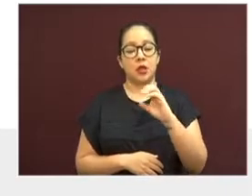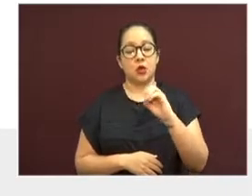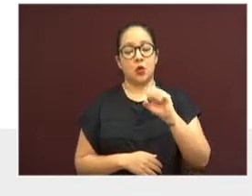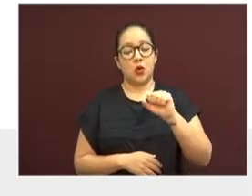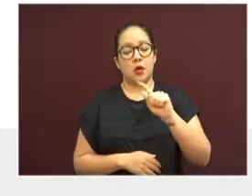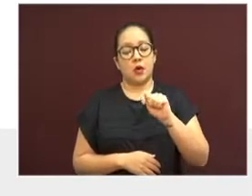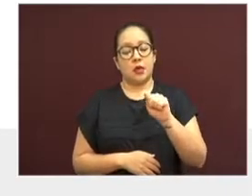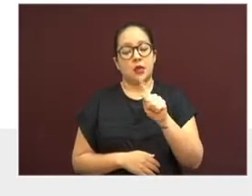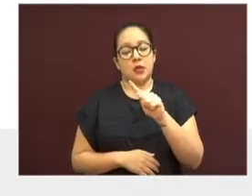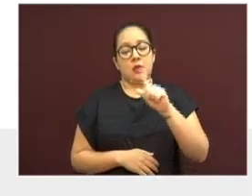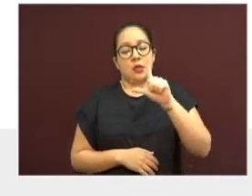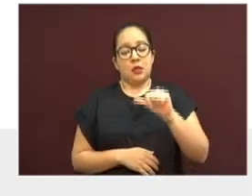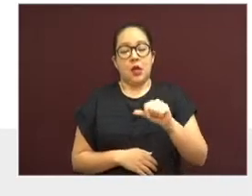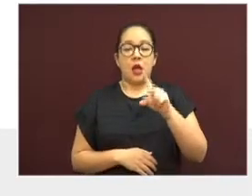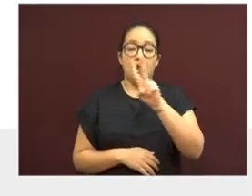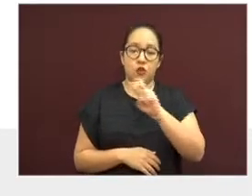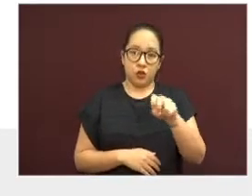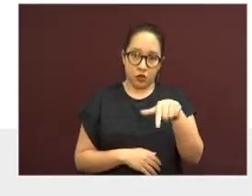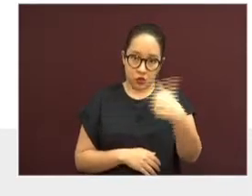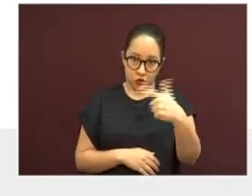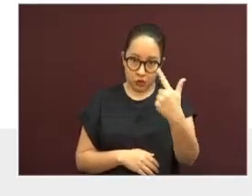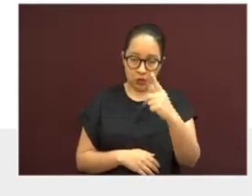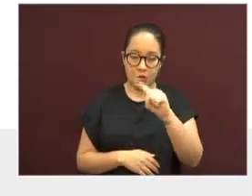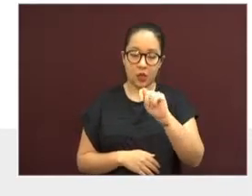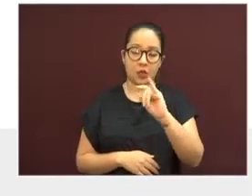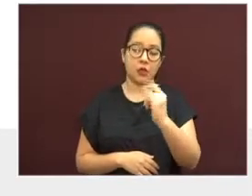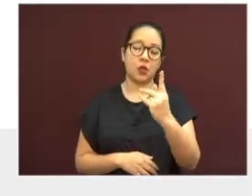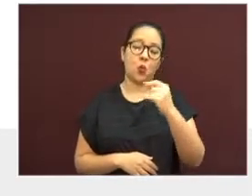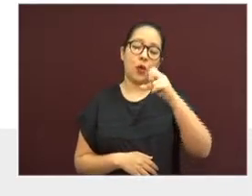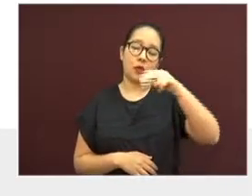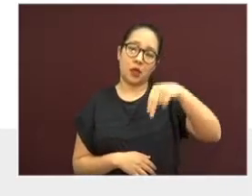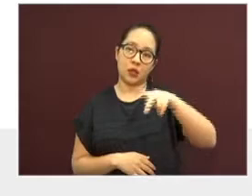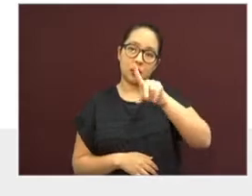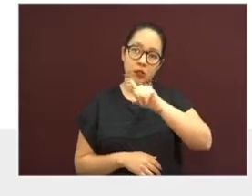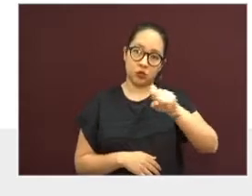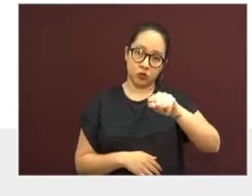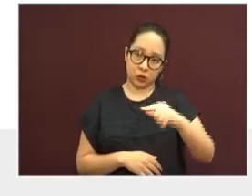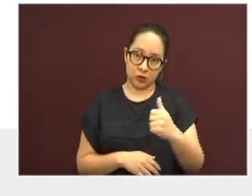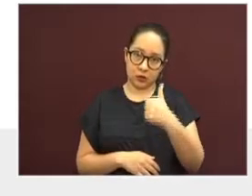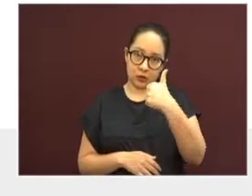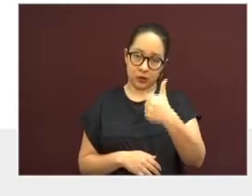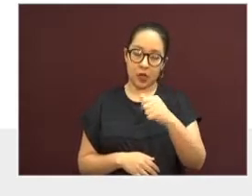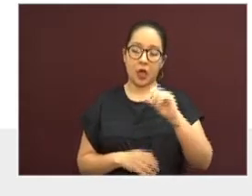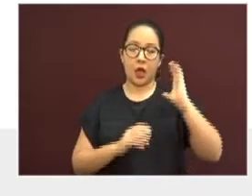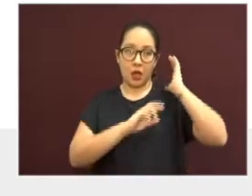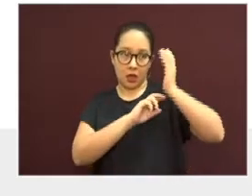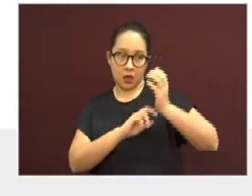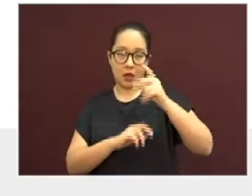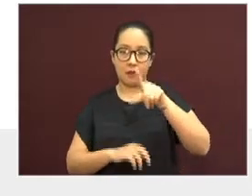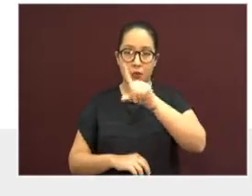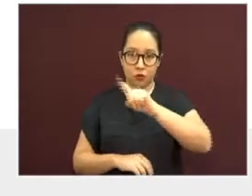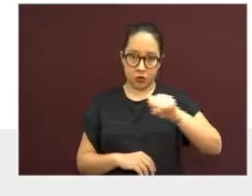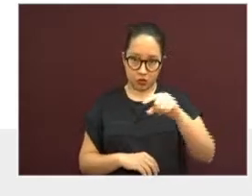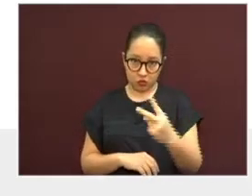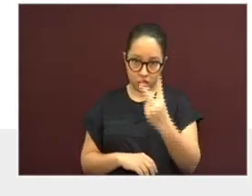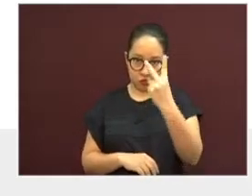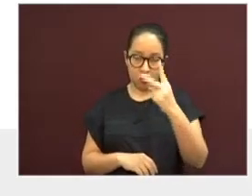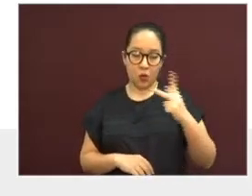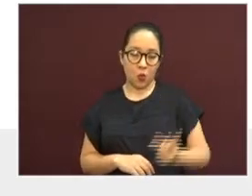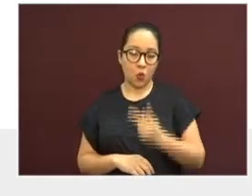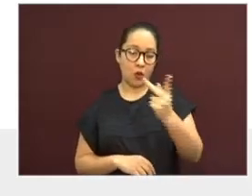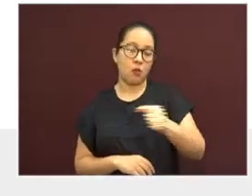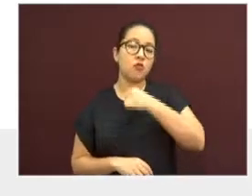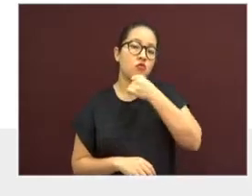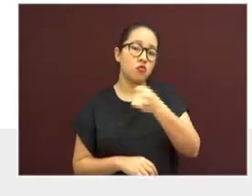212. Tihuatlán, 176. Alamote Mapache, 102. Pueblo Viejo, 95.